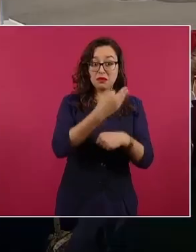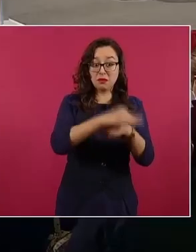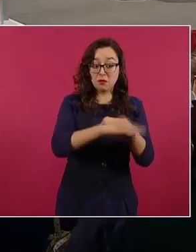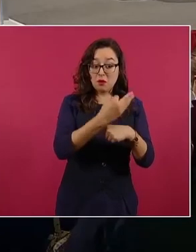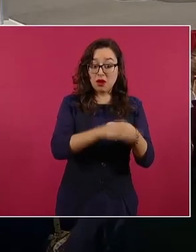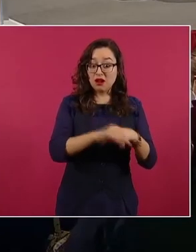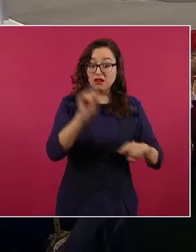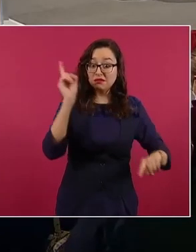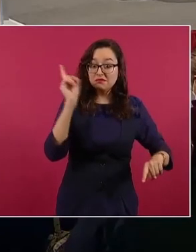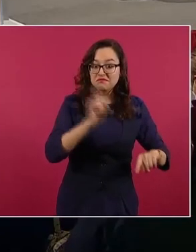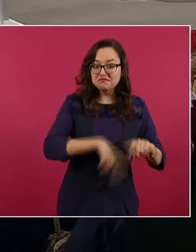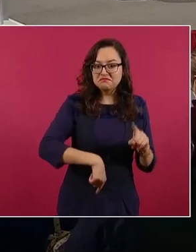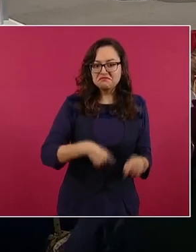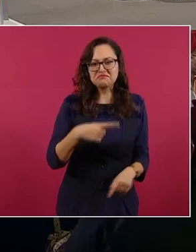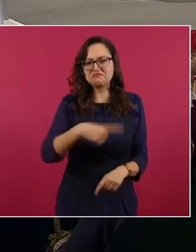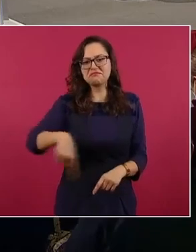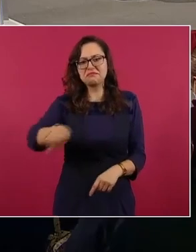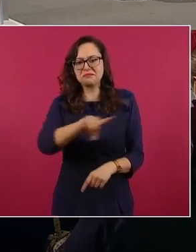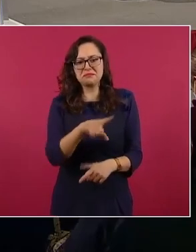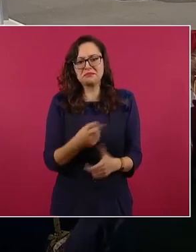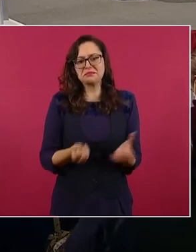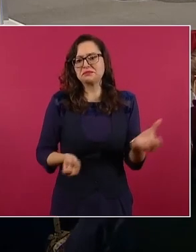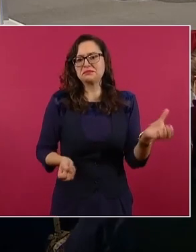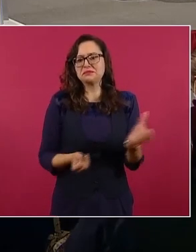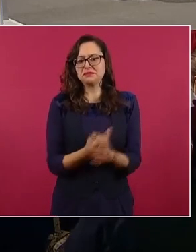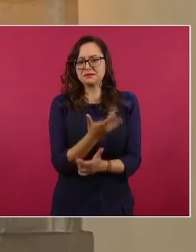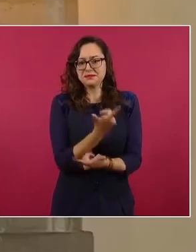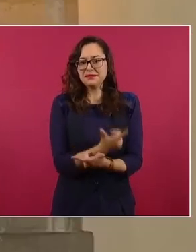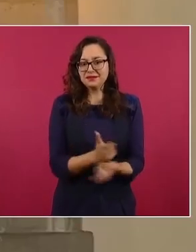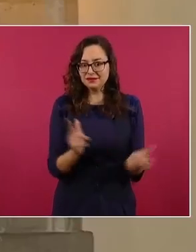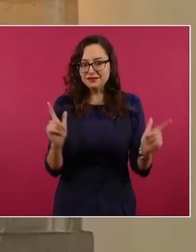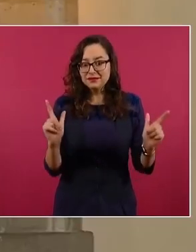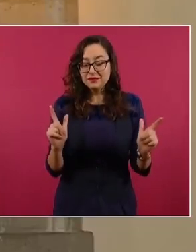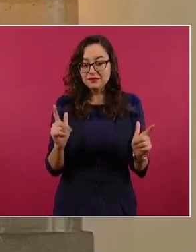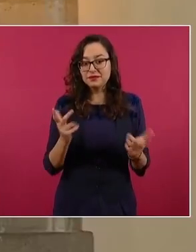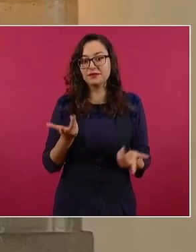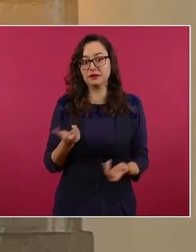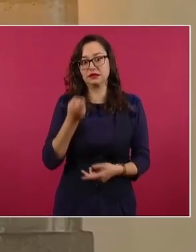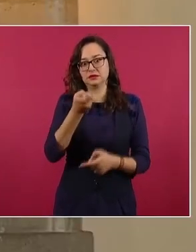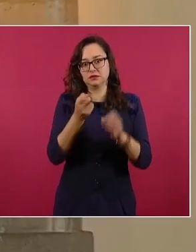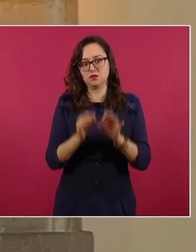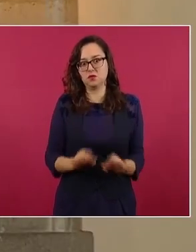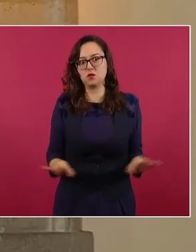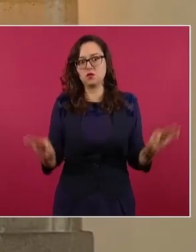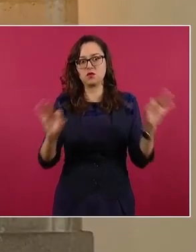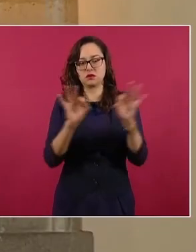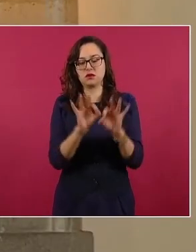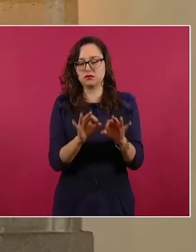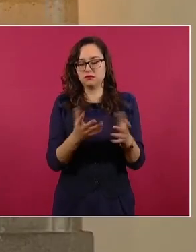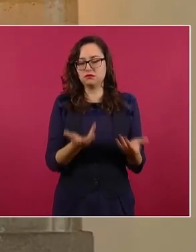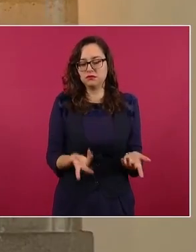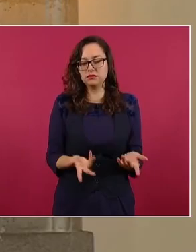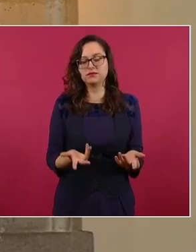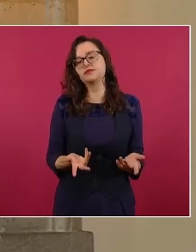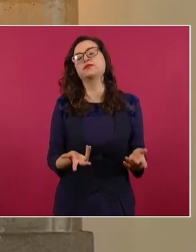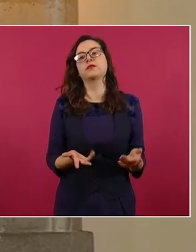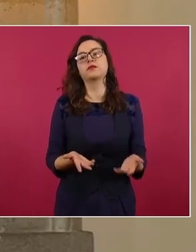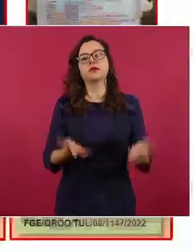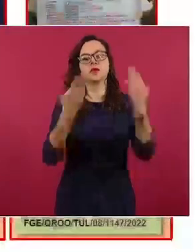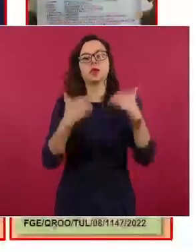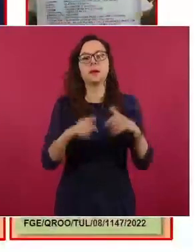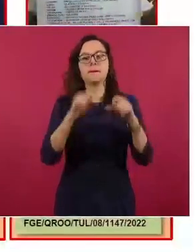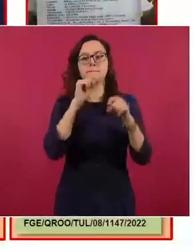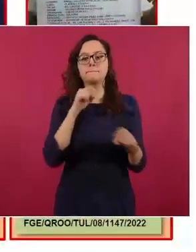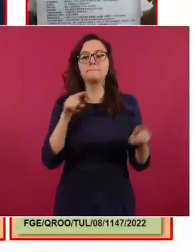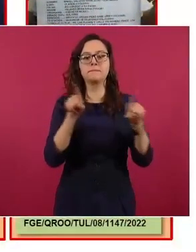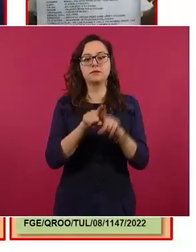También informar que fueron cinco detenidos por diferentes casos de homicidio por parte de la Fiscalía General